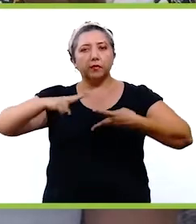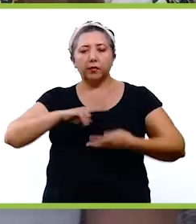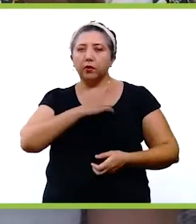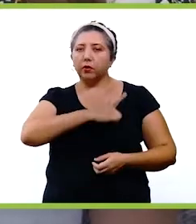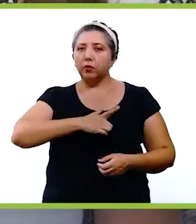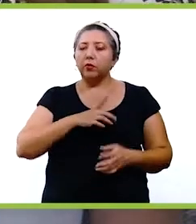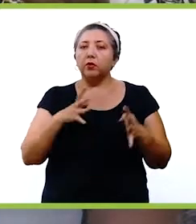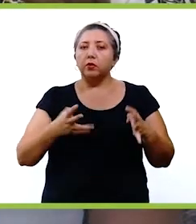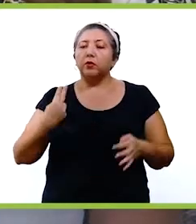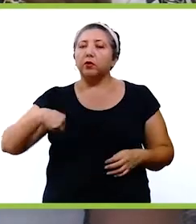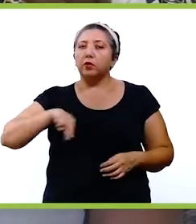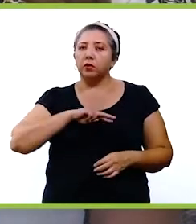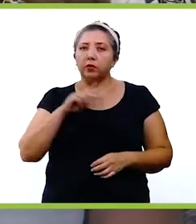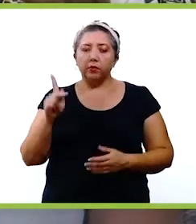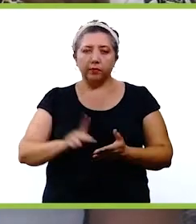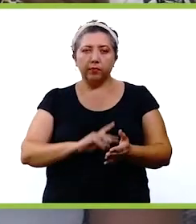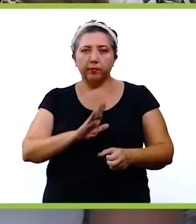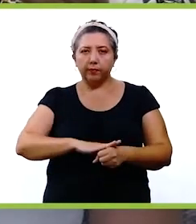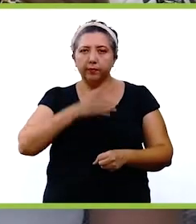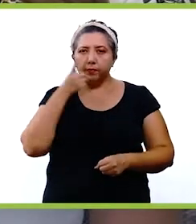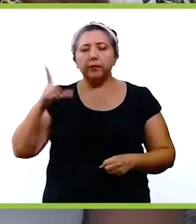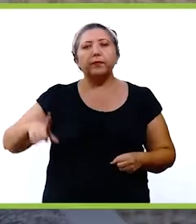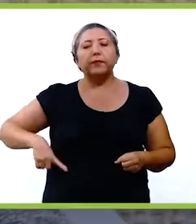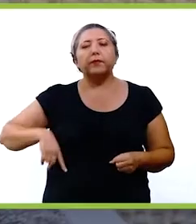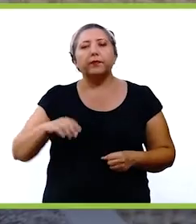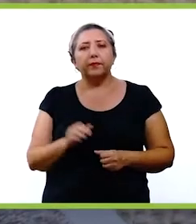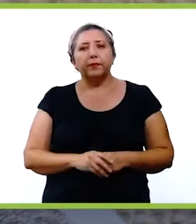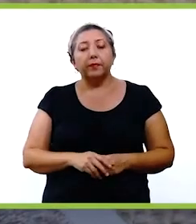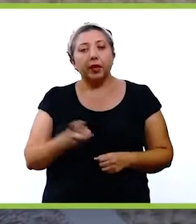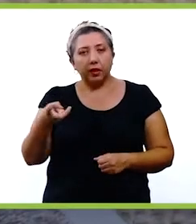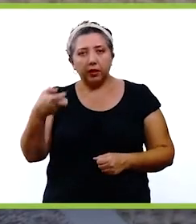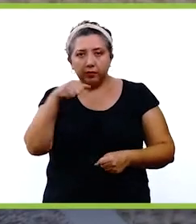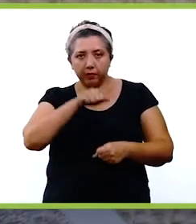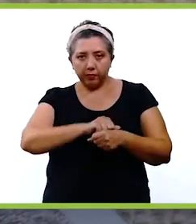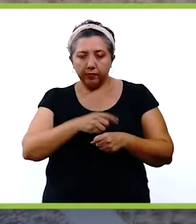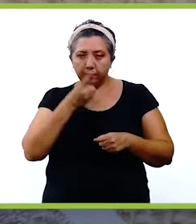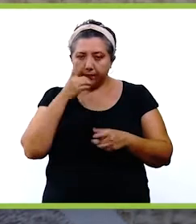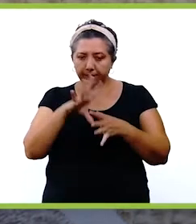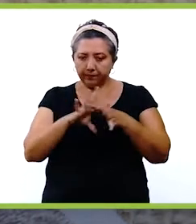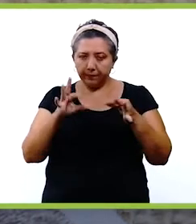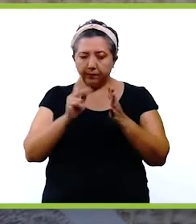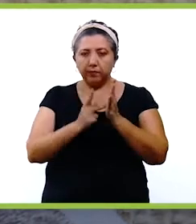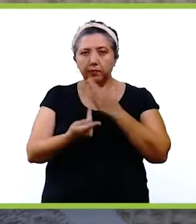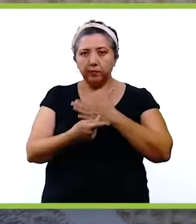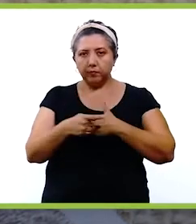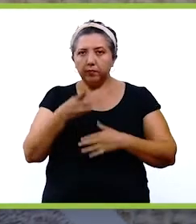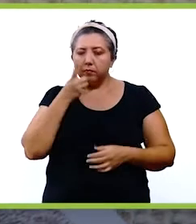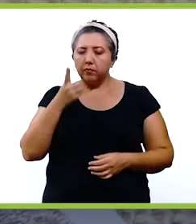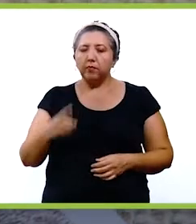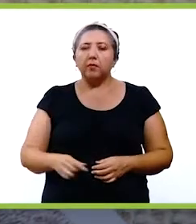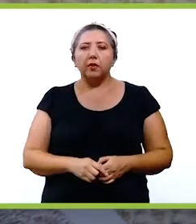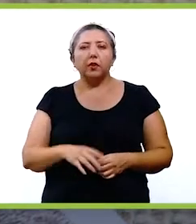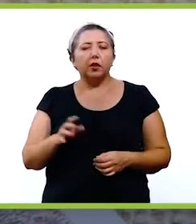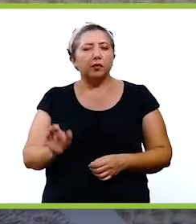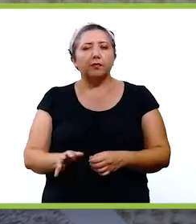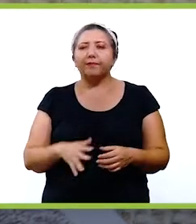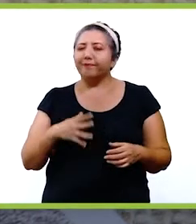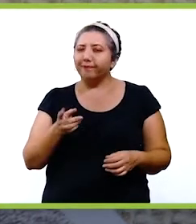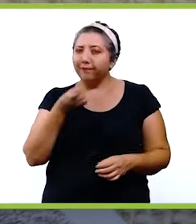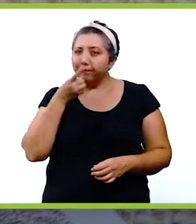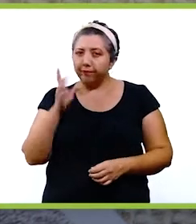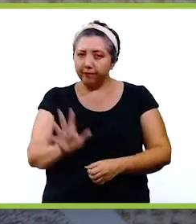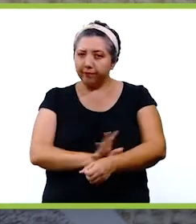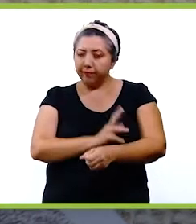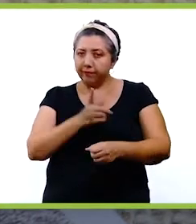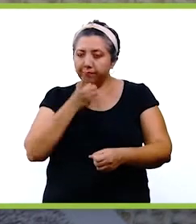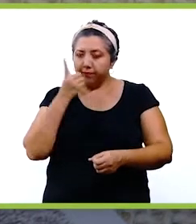Al contrario, qué gusto que nos acompañe en una ocasión más. Gobernador, esta semana se dieron detalles de un proyecto que nos entusiasma a